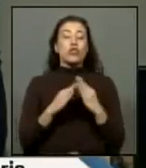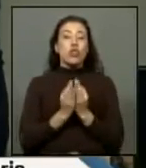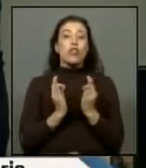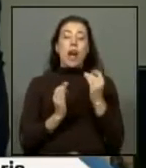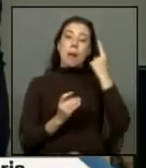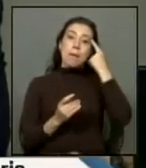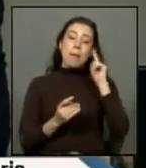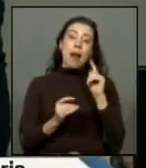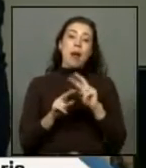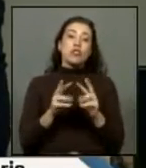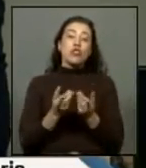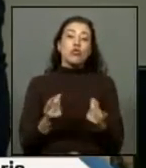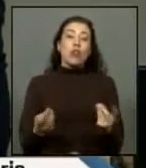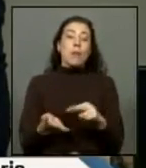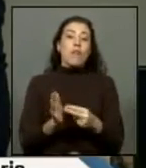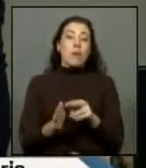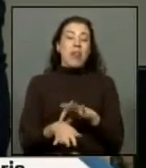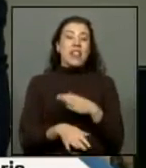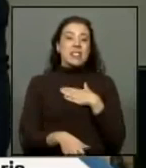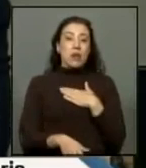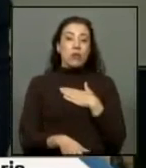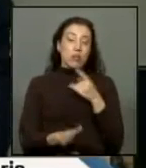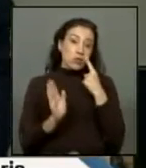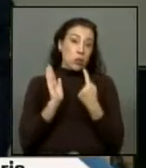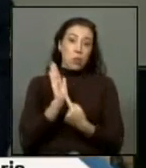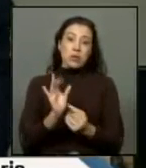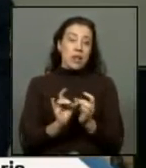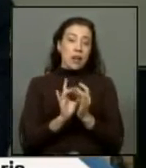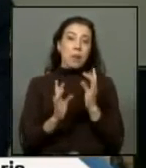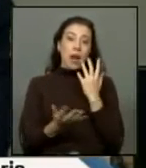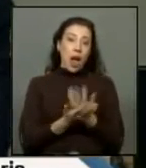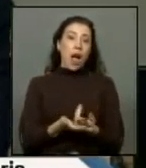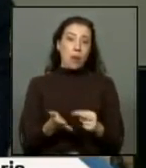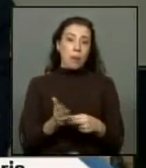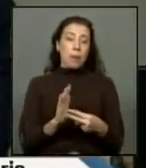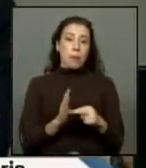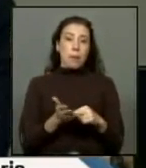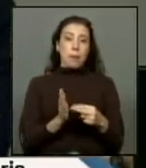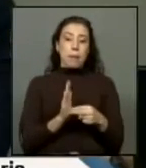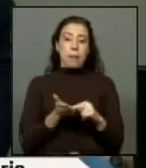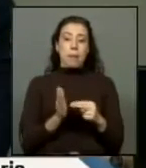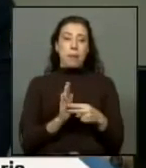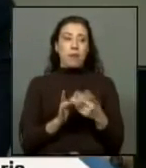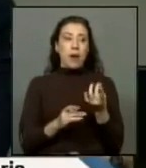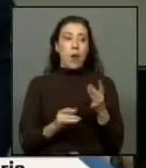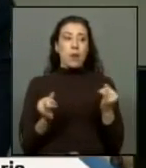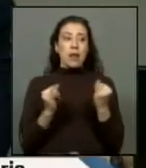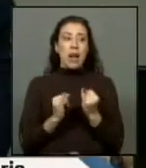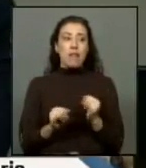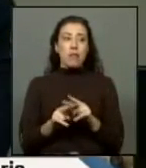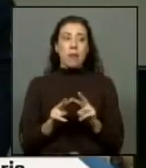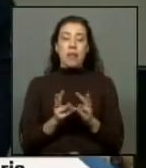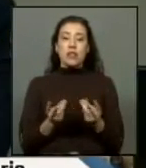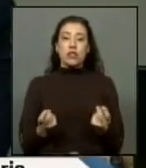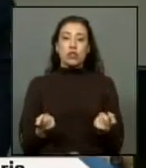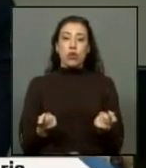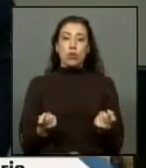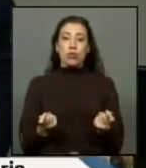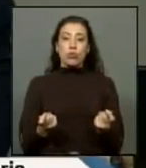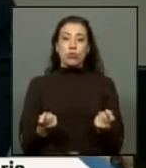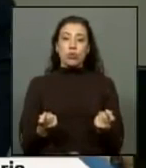salud y esto demuestra claramente que tenemos un problema y ese problema la única manera de poder solucionarlo presidente